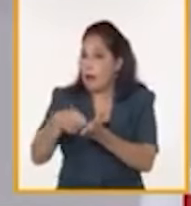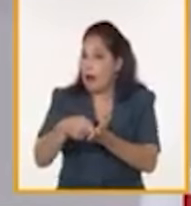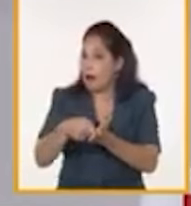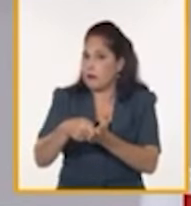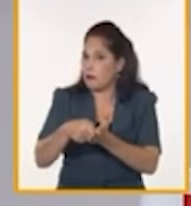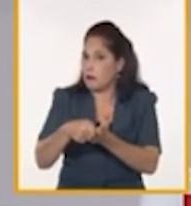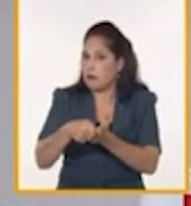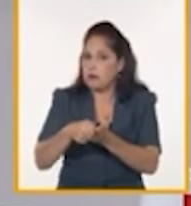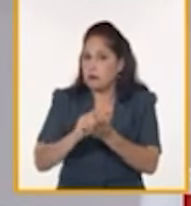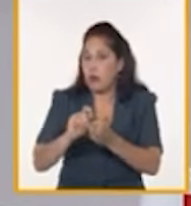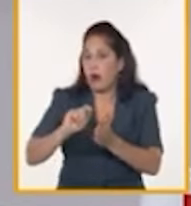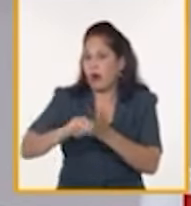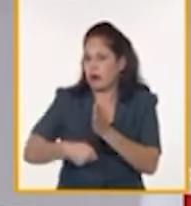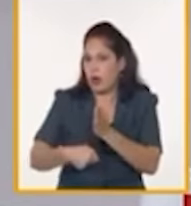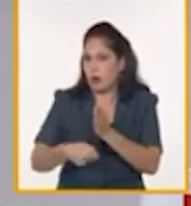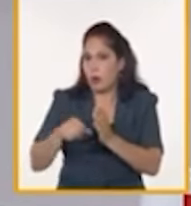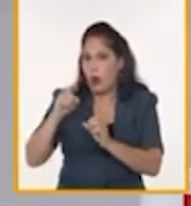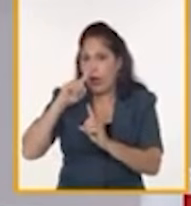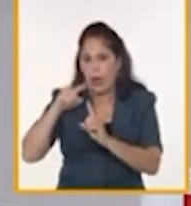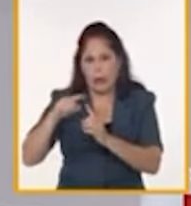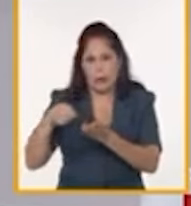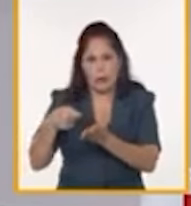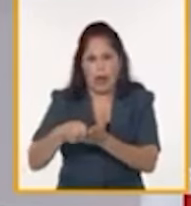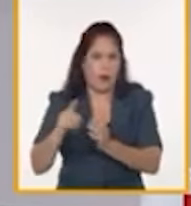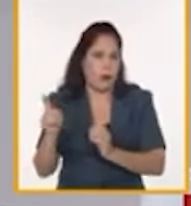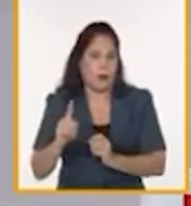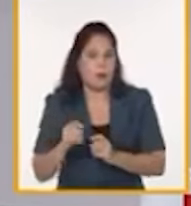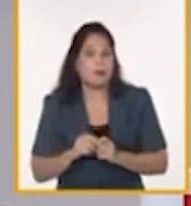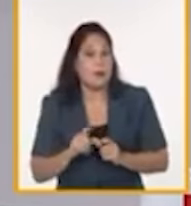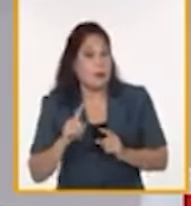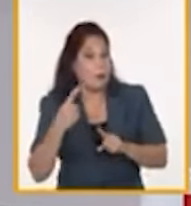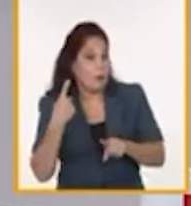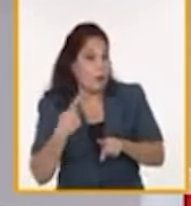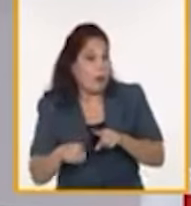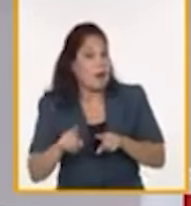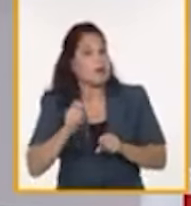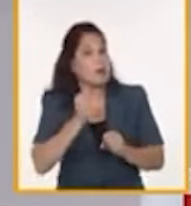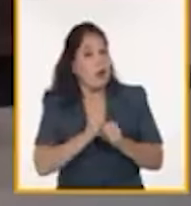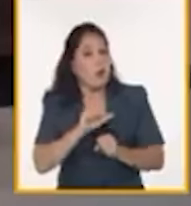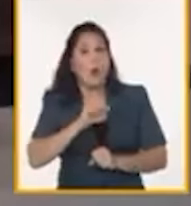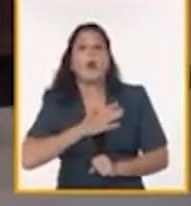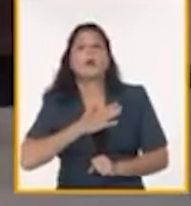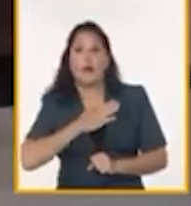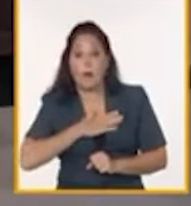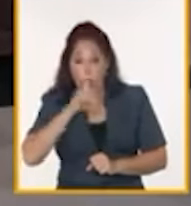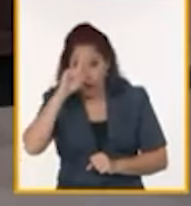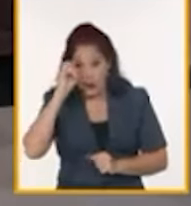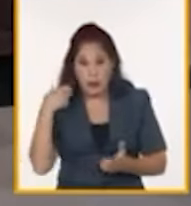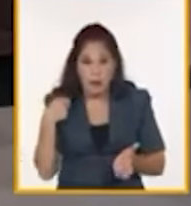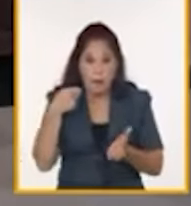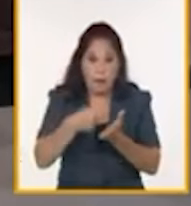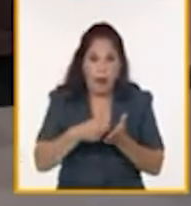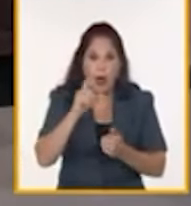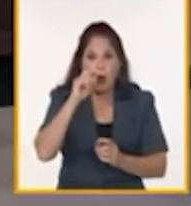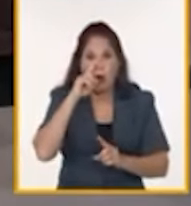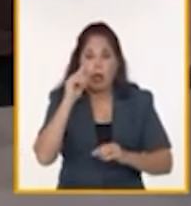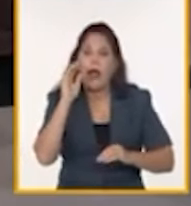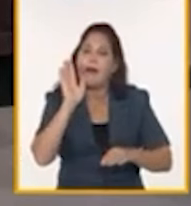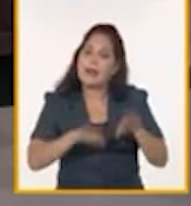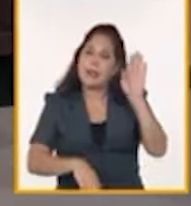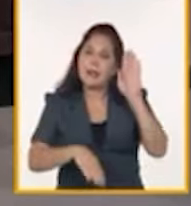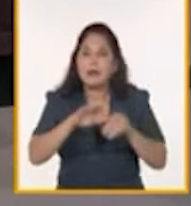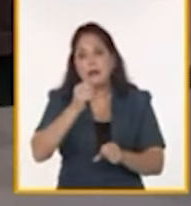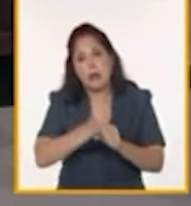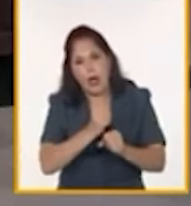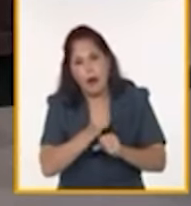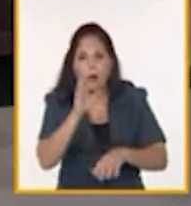los alivia muchísimo la carga tributaria. Y al trabajador por cuenta propia, que a veces tiene muchas fluctuaciones de